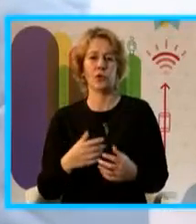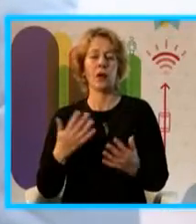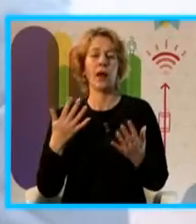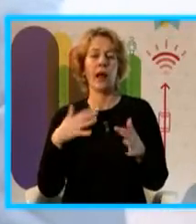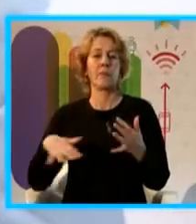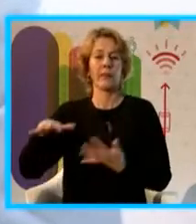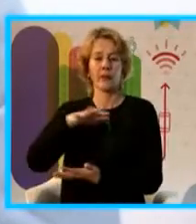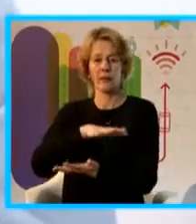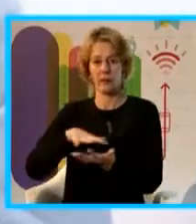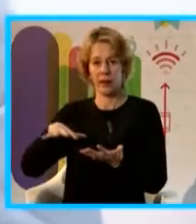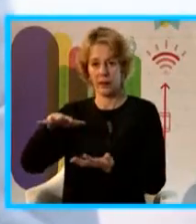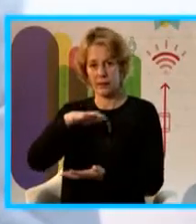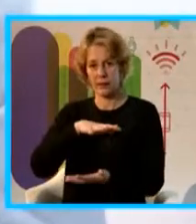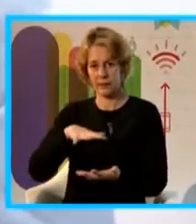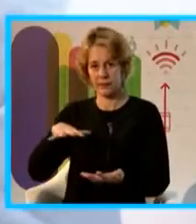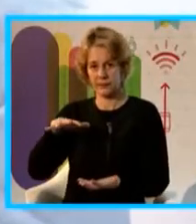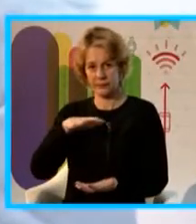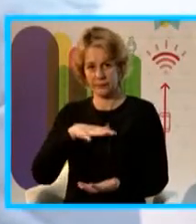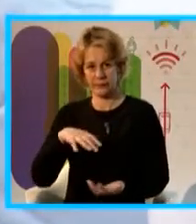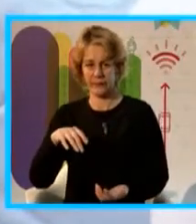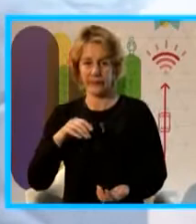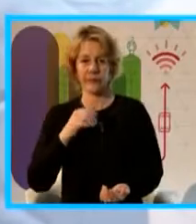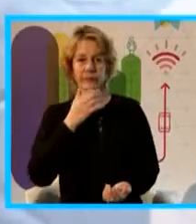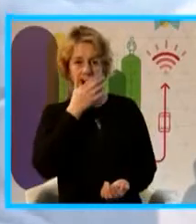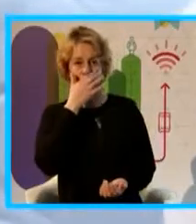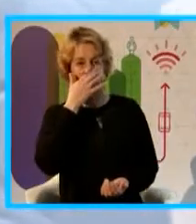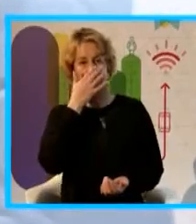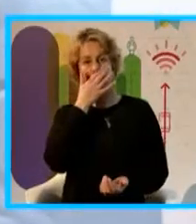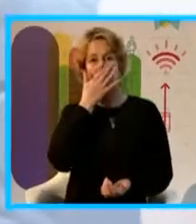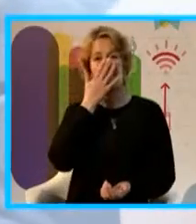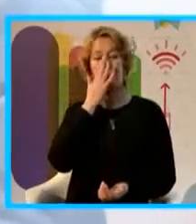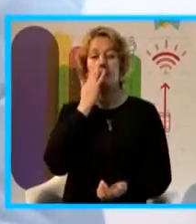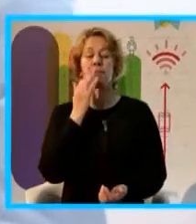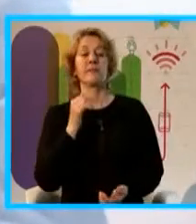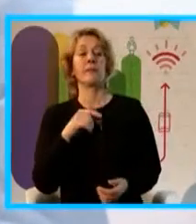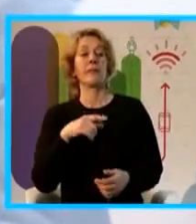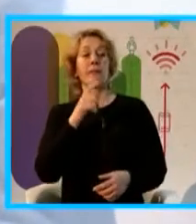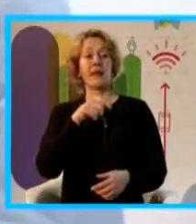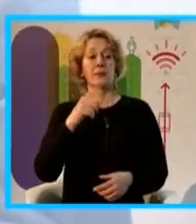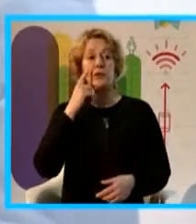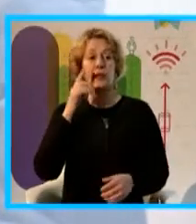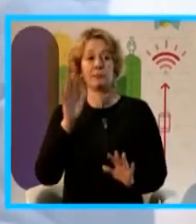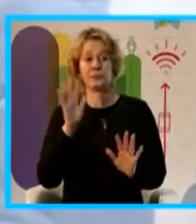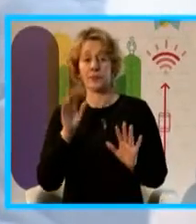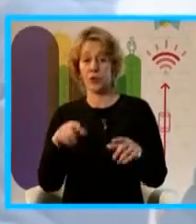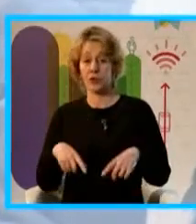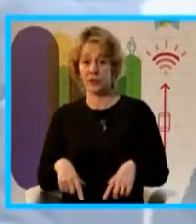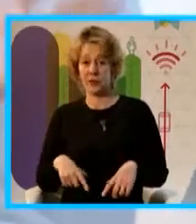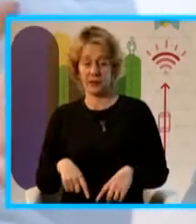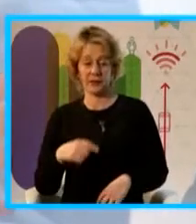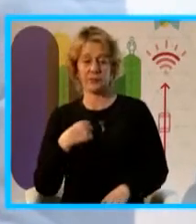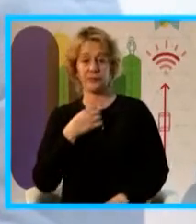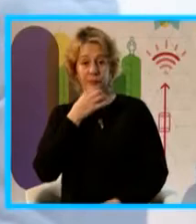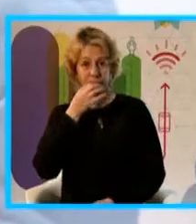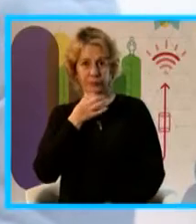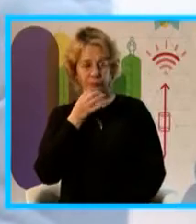para los que no son de la institución, los que son de la institución ya se habrán imaginado cuál era la dificultad, pero los que no son de la institución, hay adentro